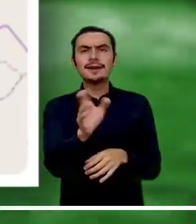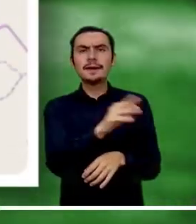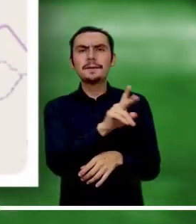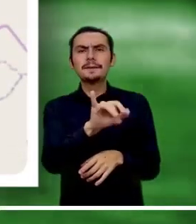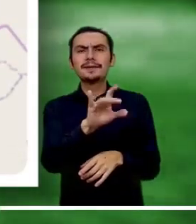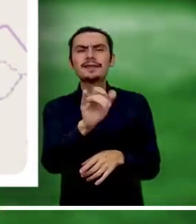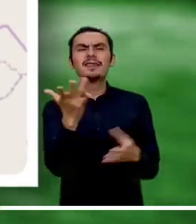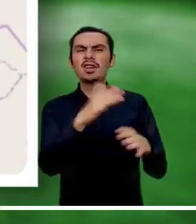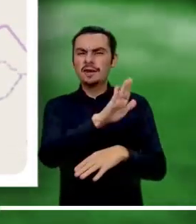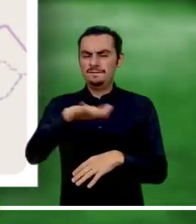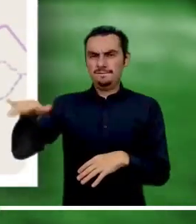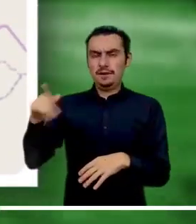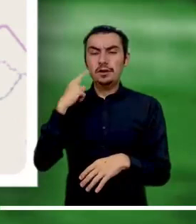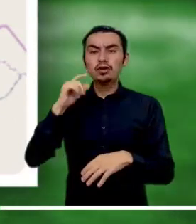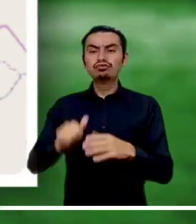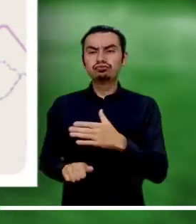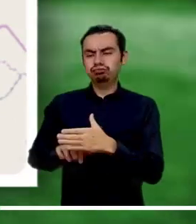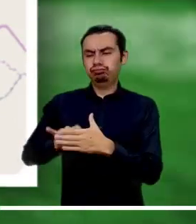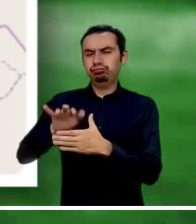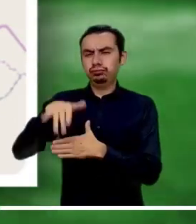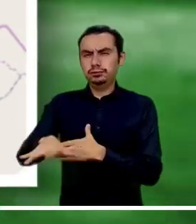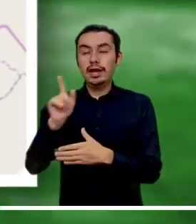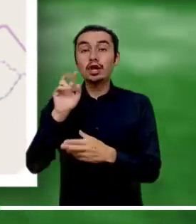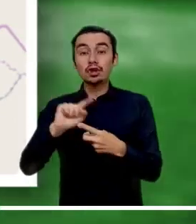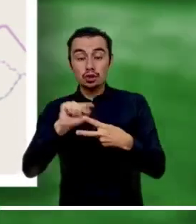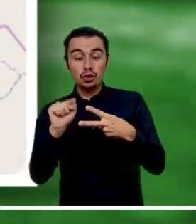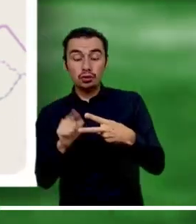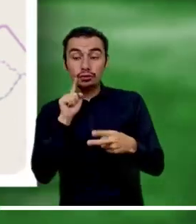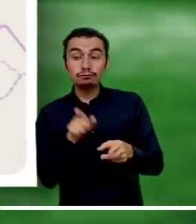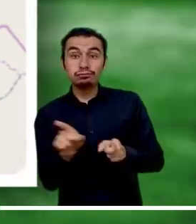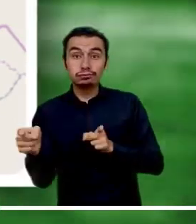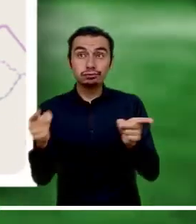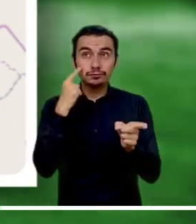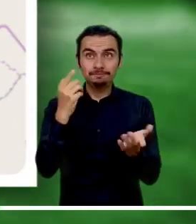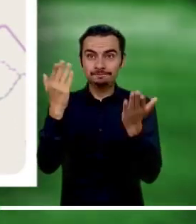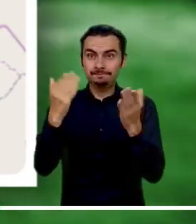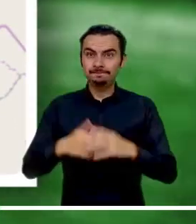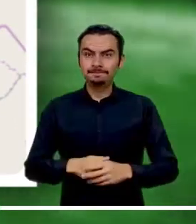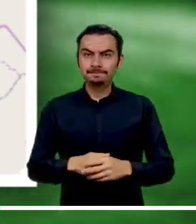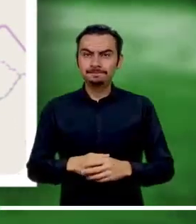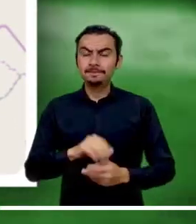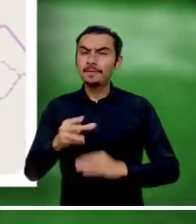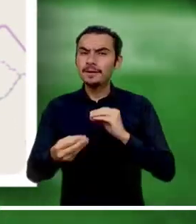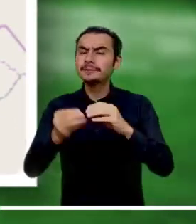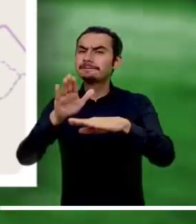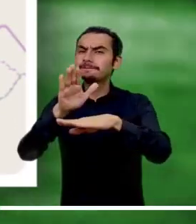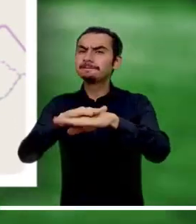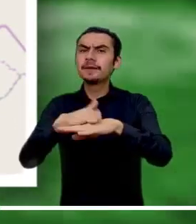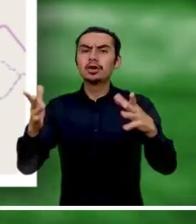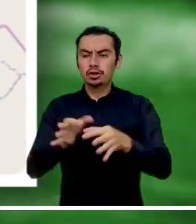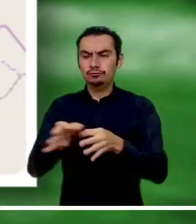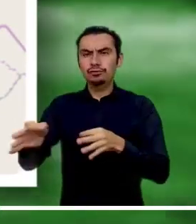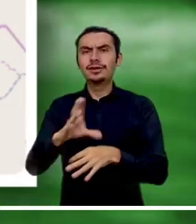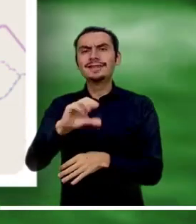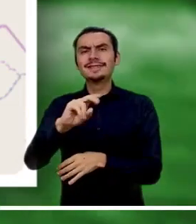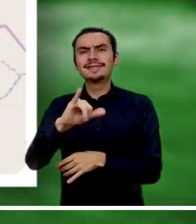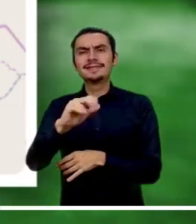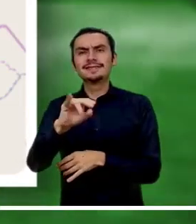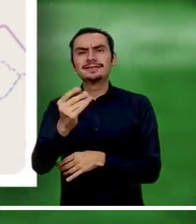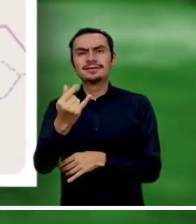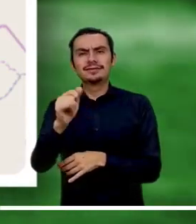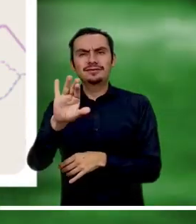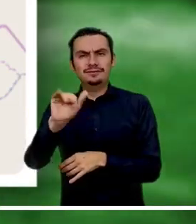Alerta roja por crecientes en las quebradas del corregimiento de San José de Urama, del municipio de Dabeiba, Antioquia.